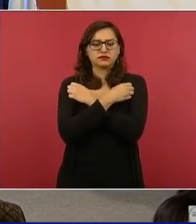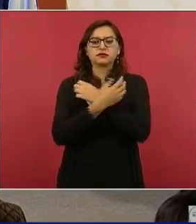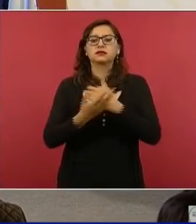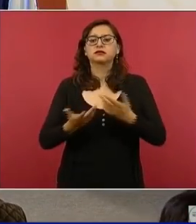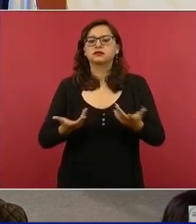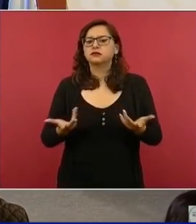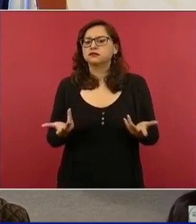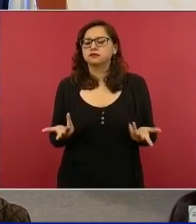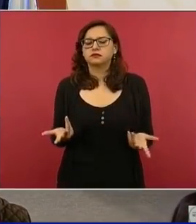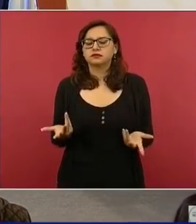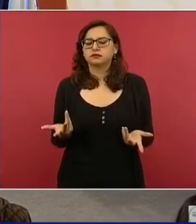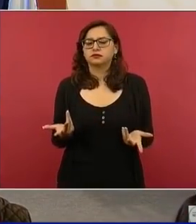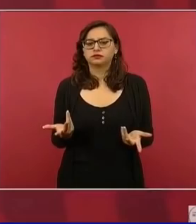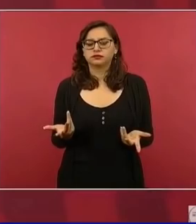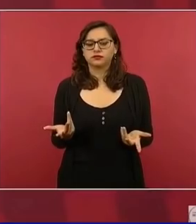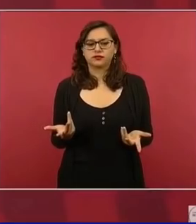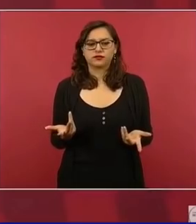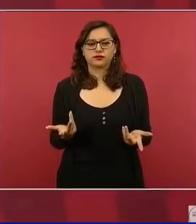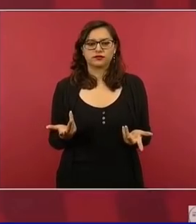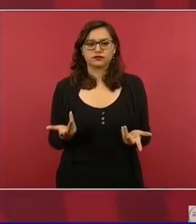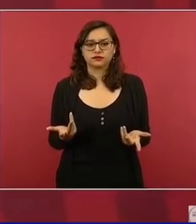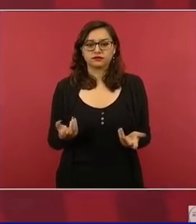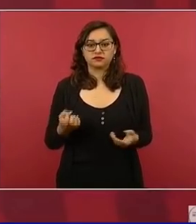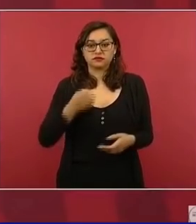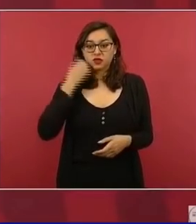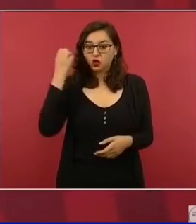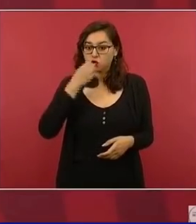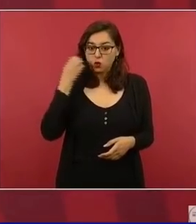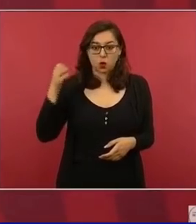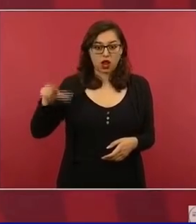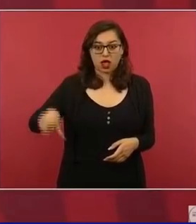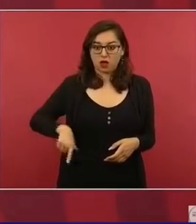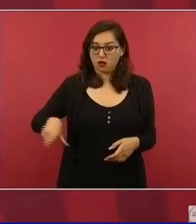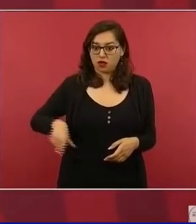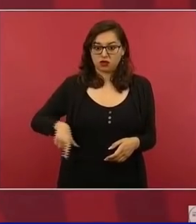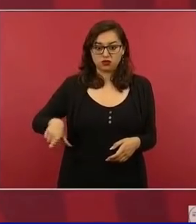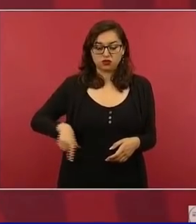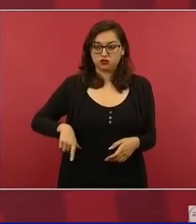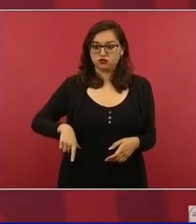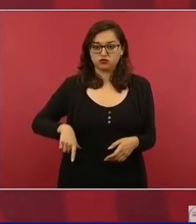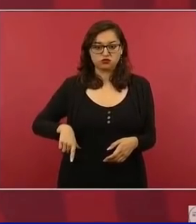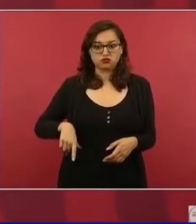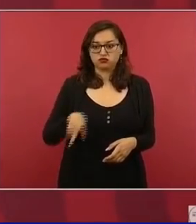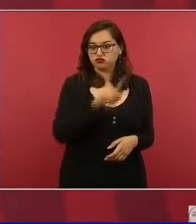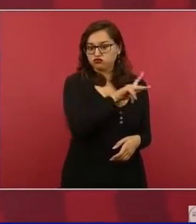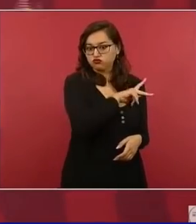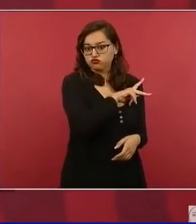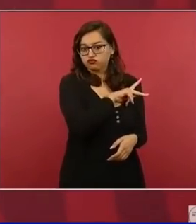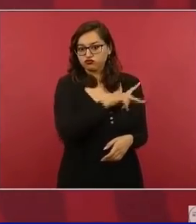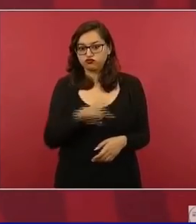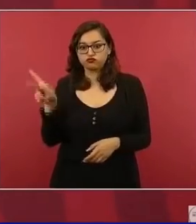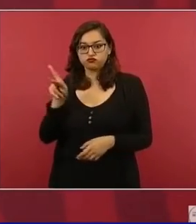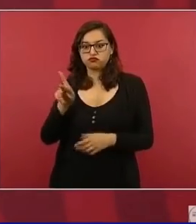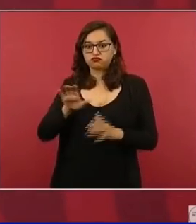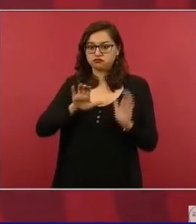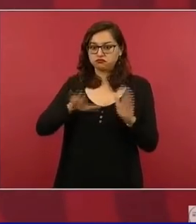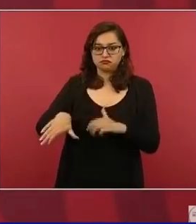No hay más que escuelas públicas gratuitas y además becas